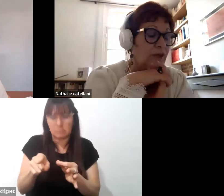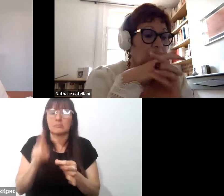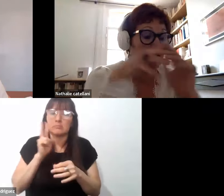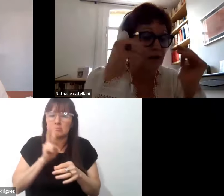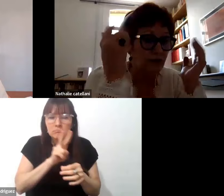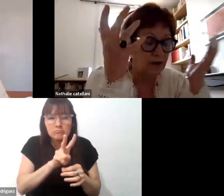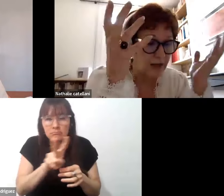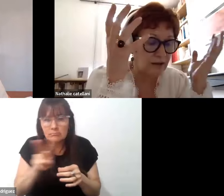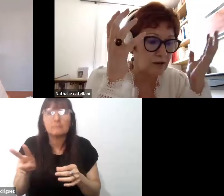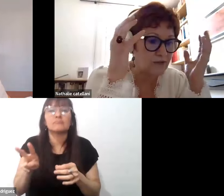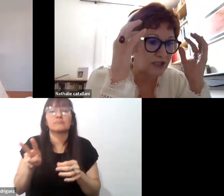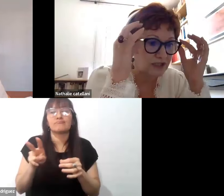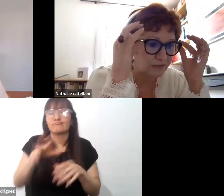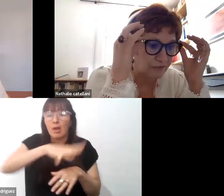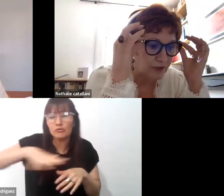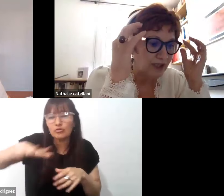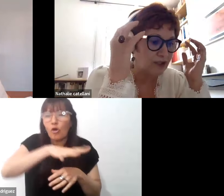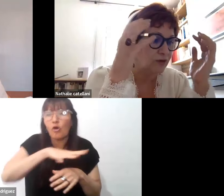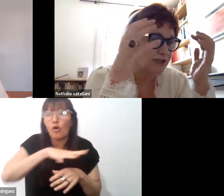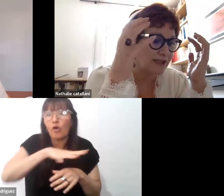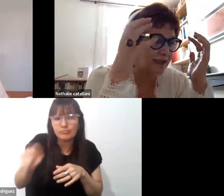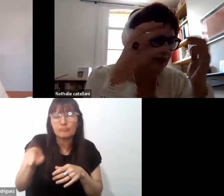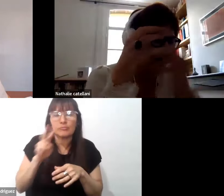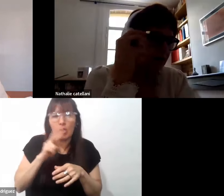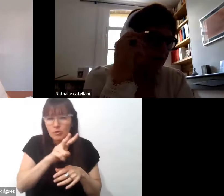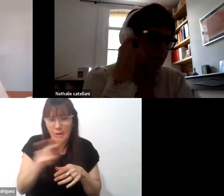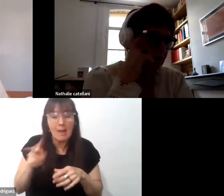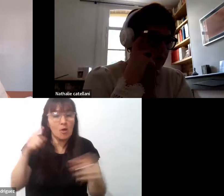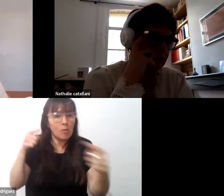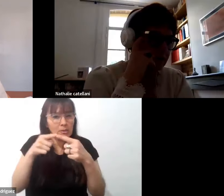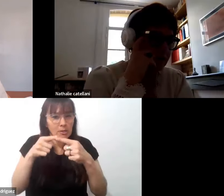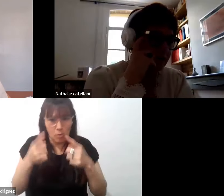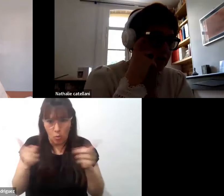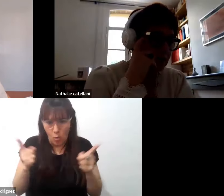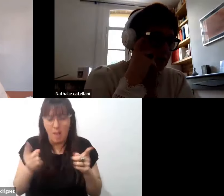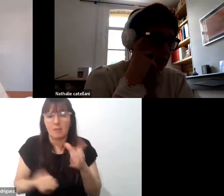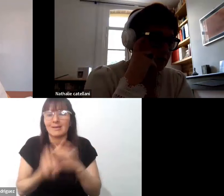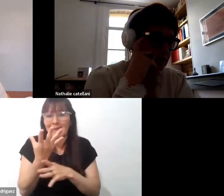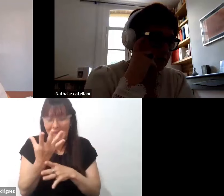entorno socioeducativo. El objetivo es crear